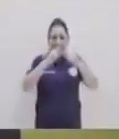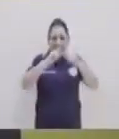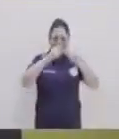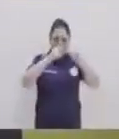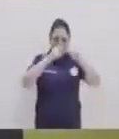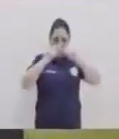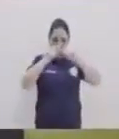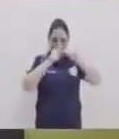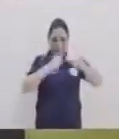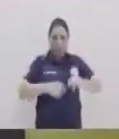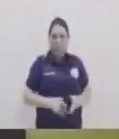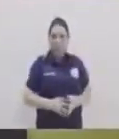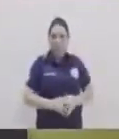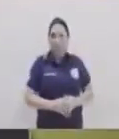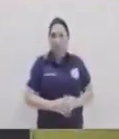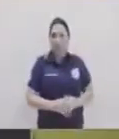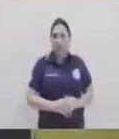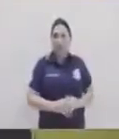ajustado exactamente